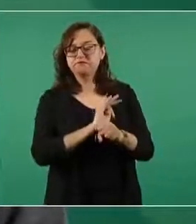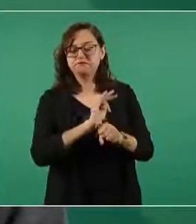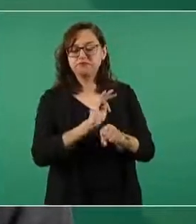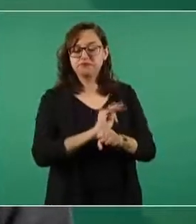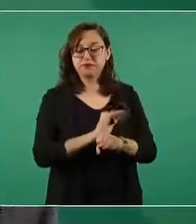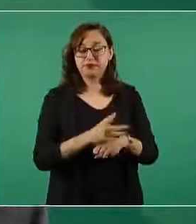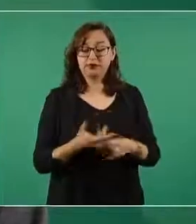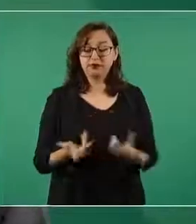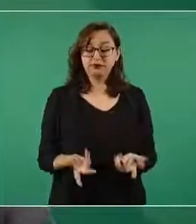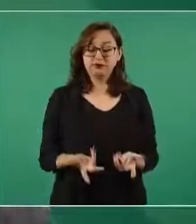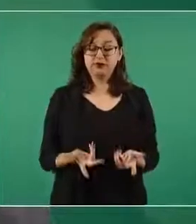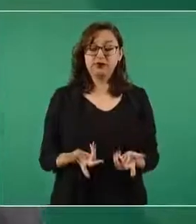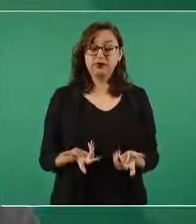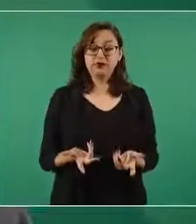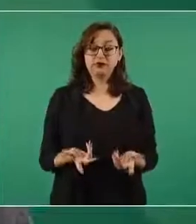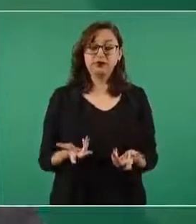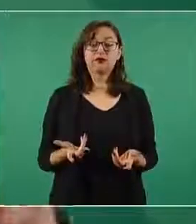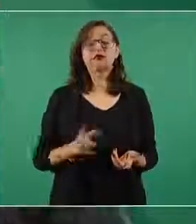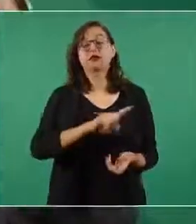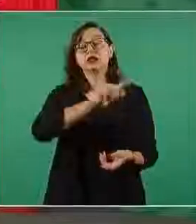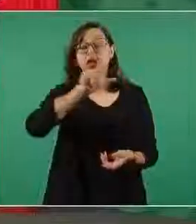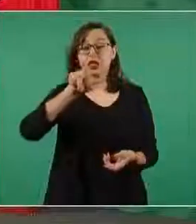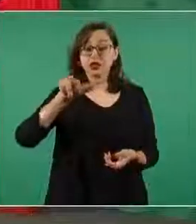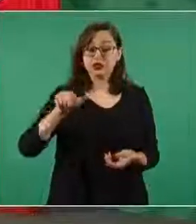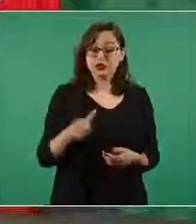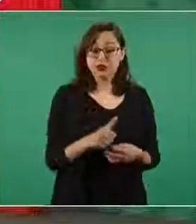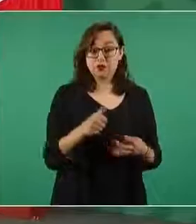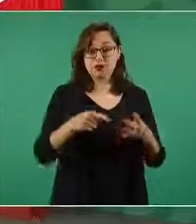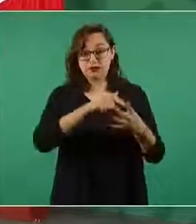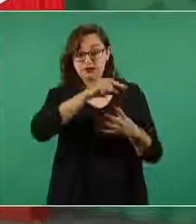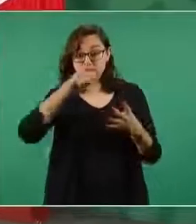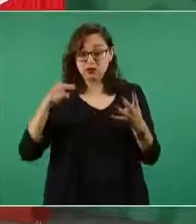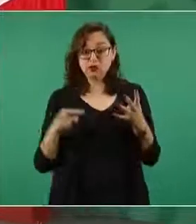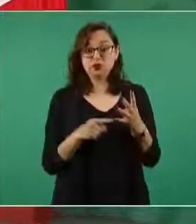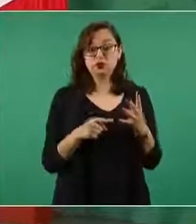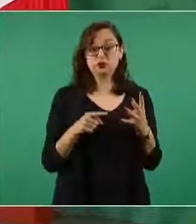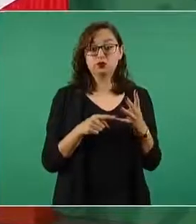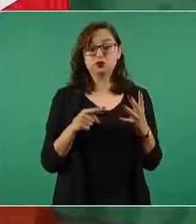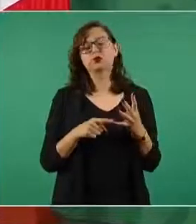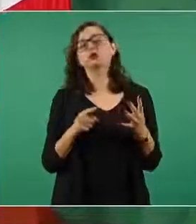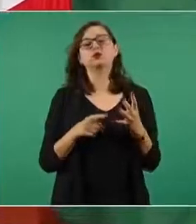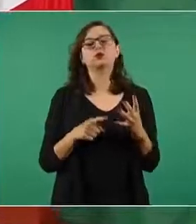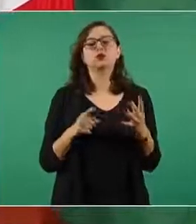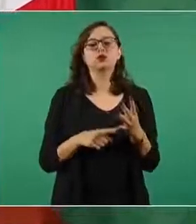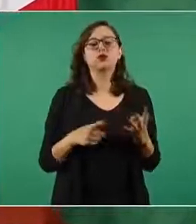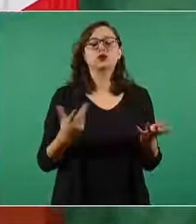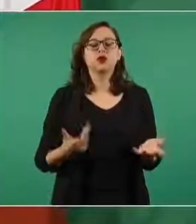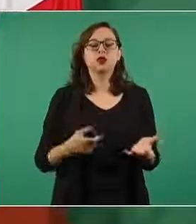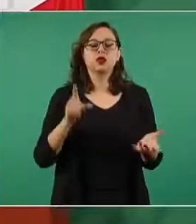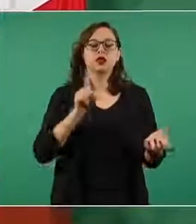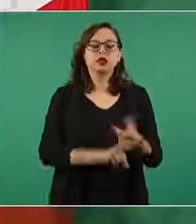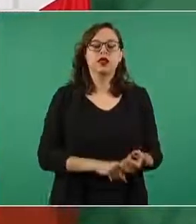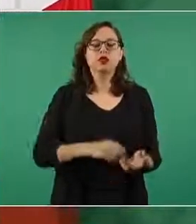y todavía más abajo de esa pirámide de poder, los intelectuales, alcahuetes,